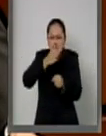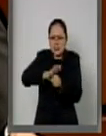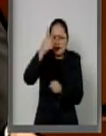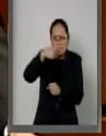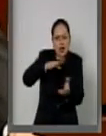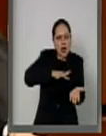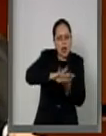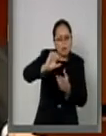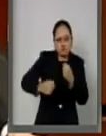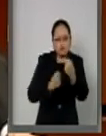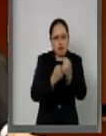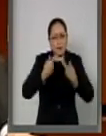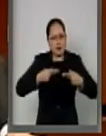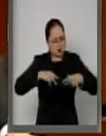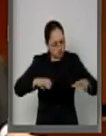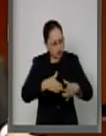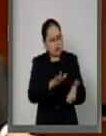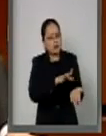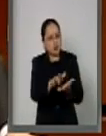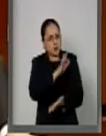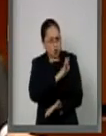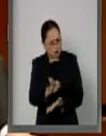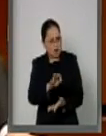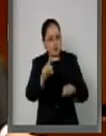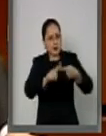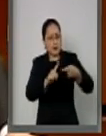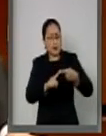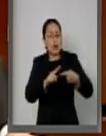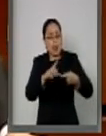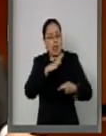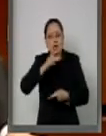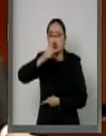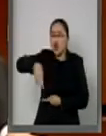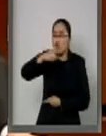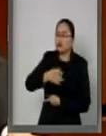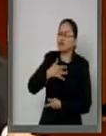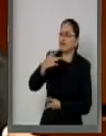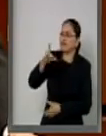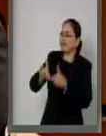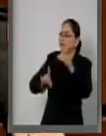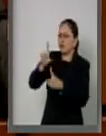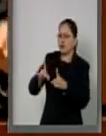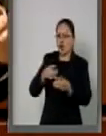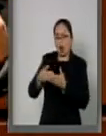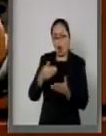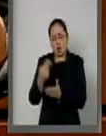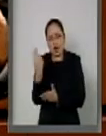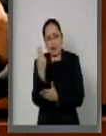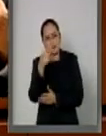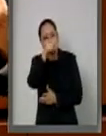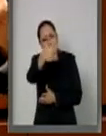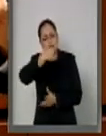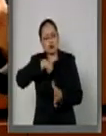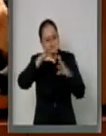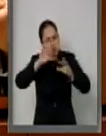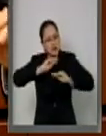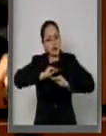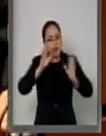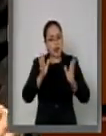respaldar a la población afectada? Hay mucha especulación, necesitamos claridad en ello.